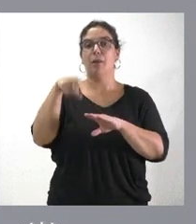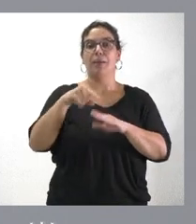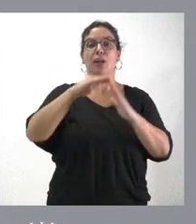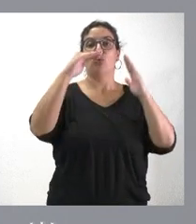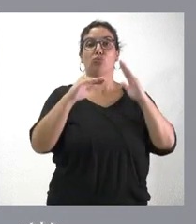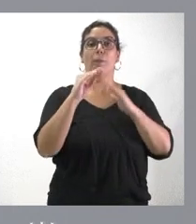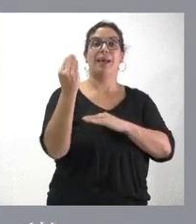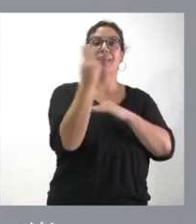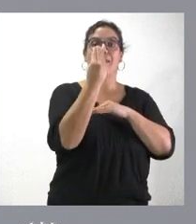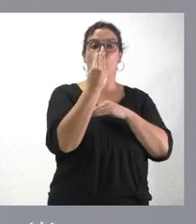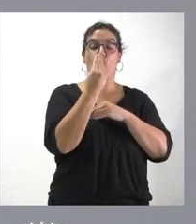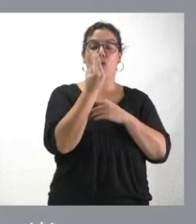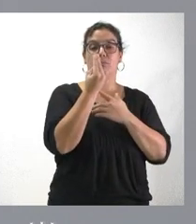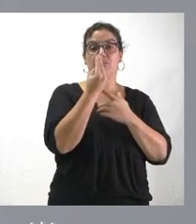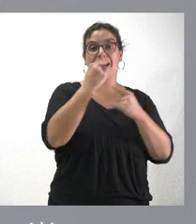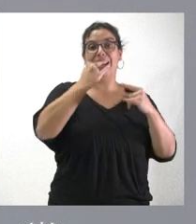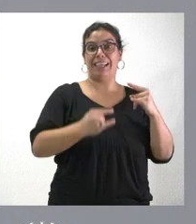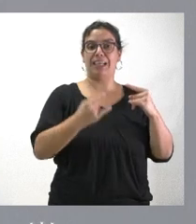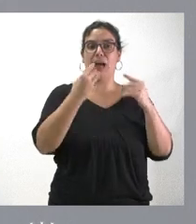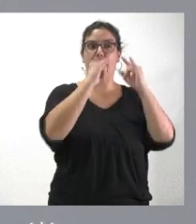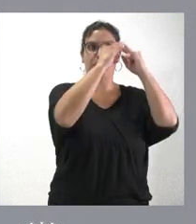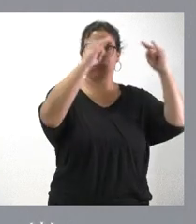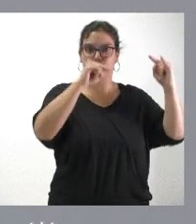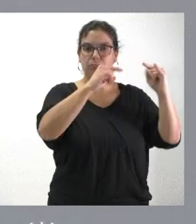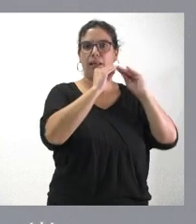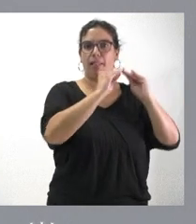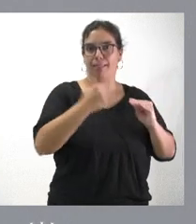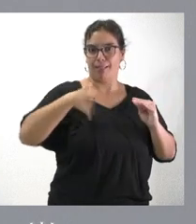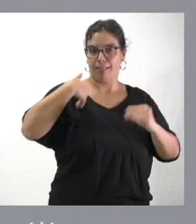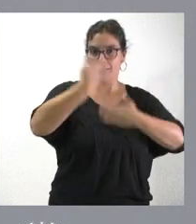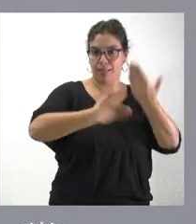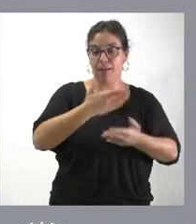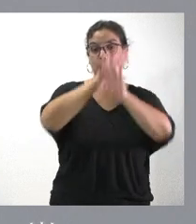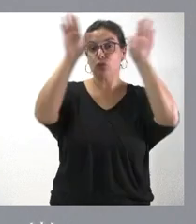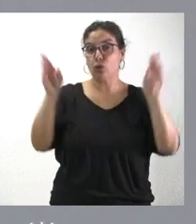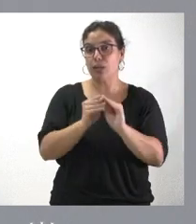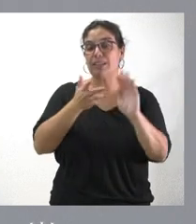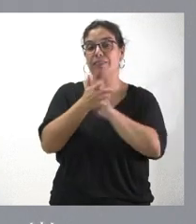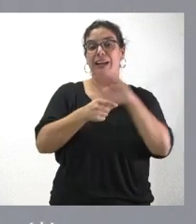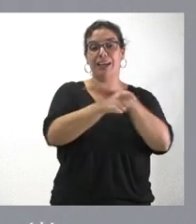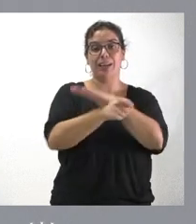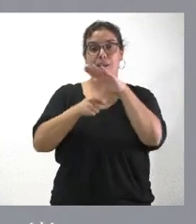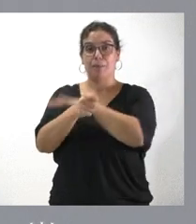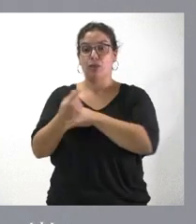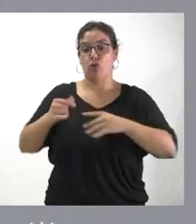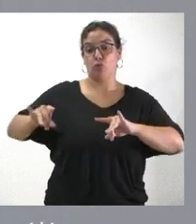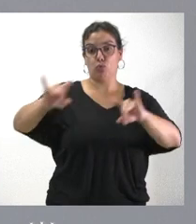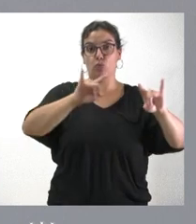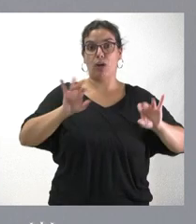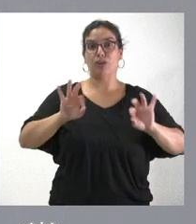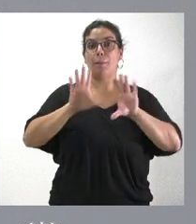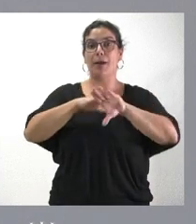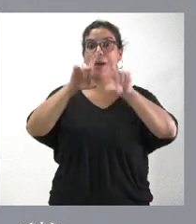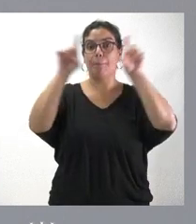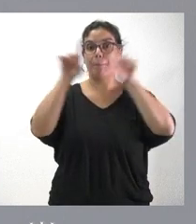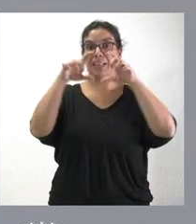ya en ejecución, que se incluyen dentro de este plan y que van a suponer en conjunto un volumen total de inversión de suelo empresarial en Vicolozano